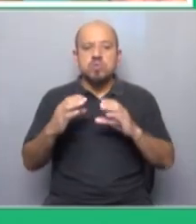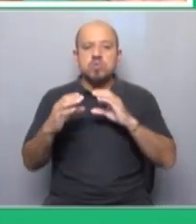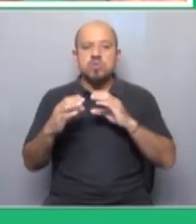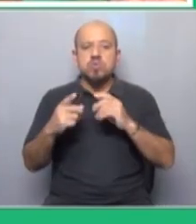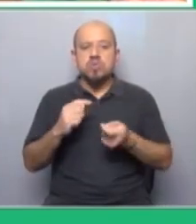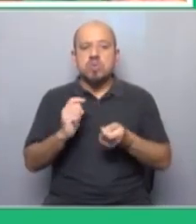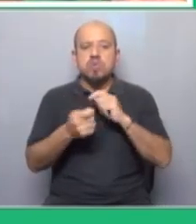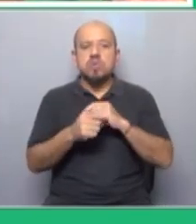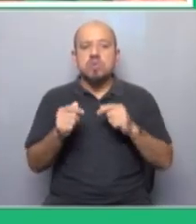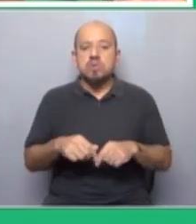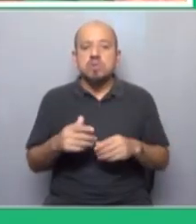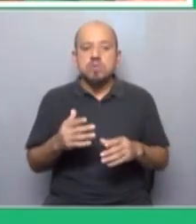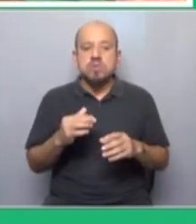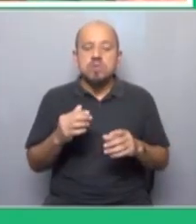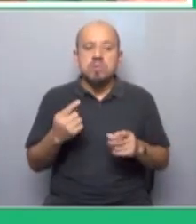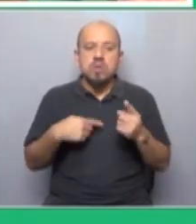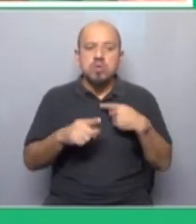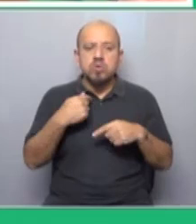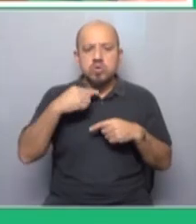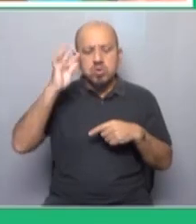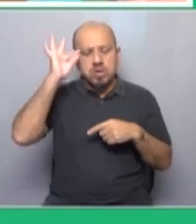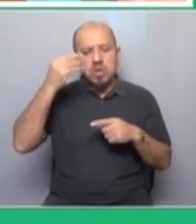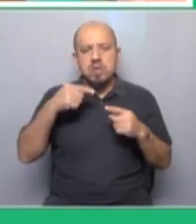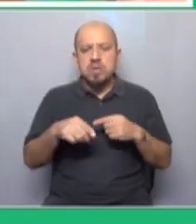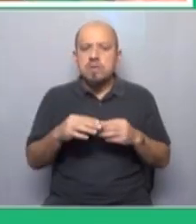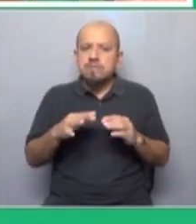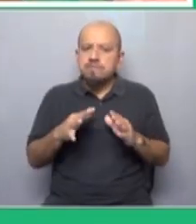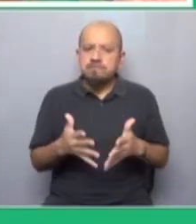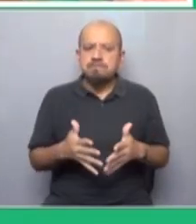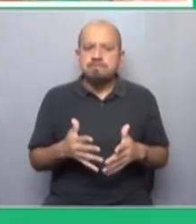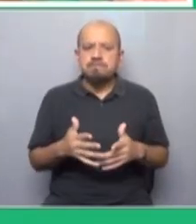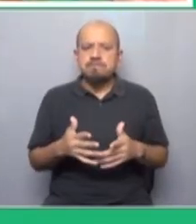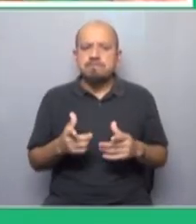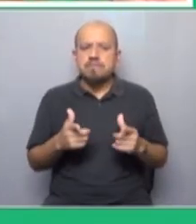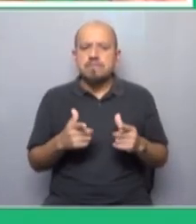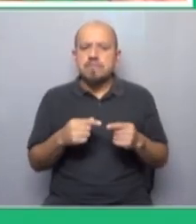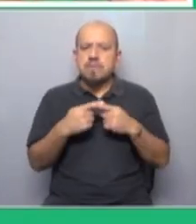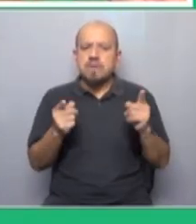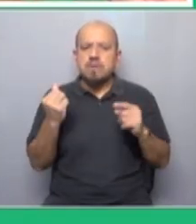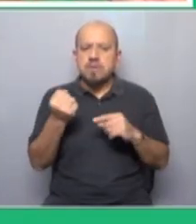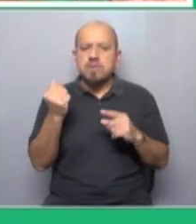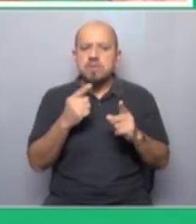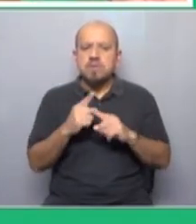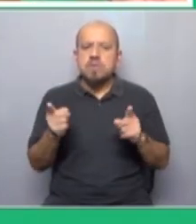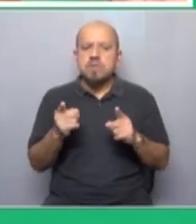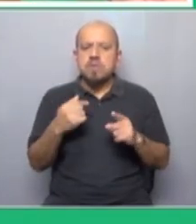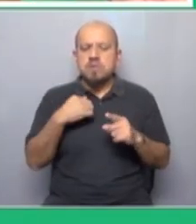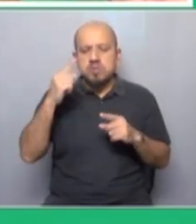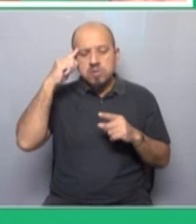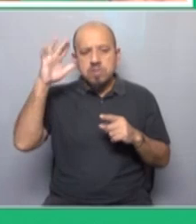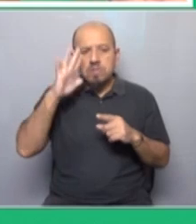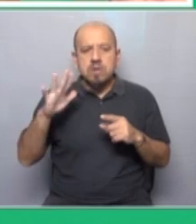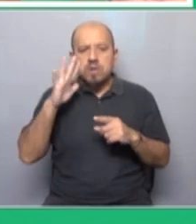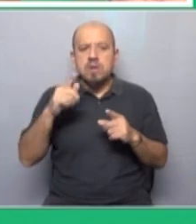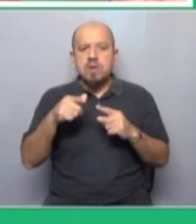de que es imparable pero yo creo que en el fondo no hay una diferencia sustancial porque yo me imagino también a las y los sobre